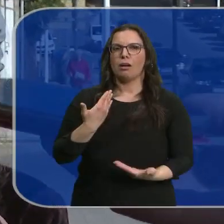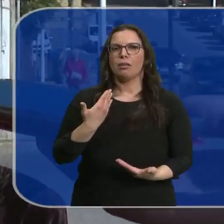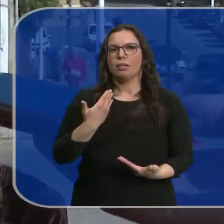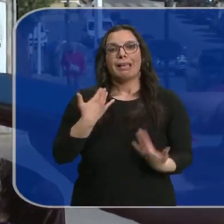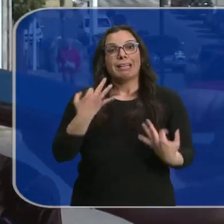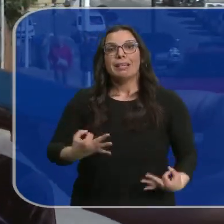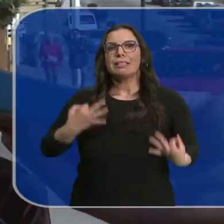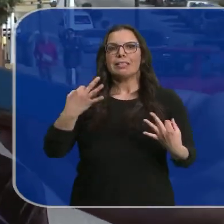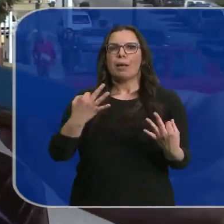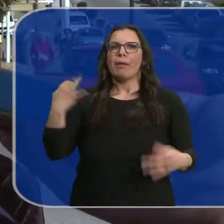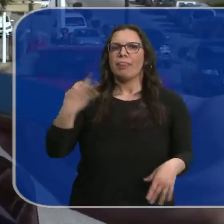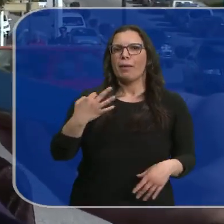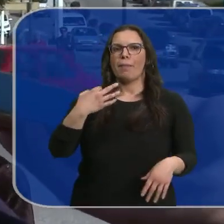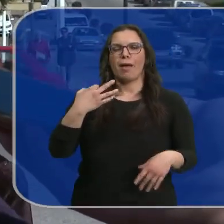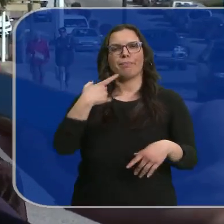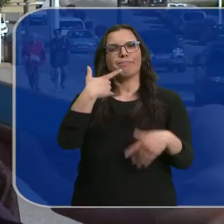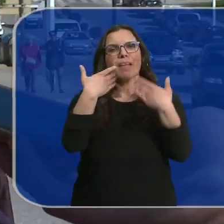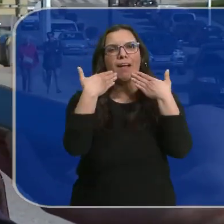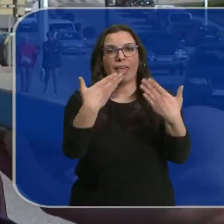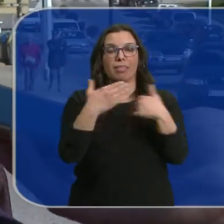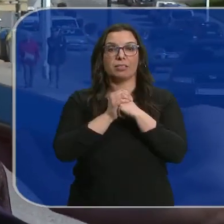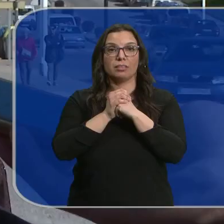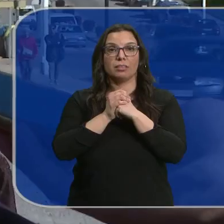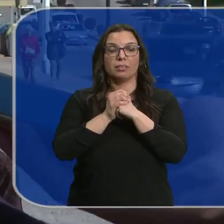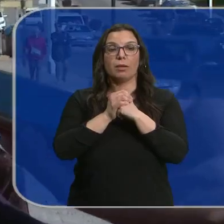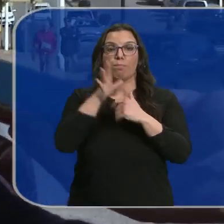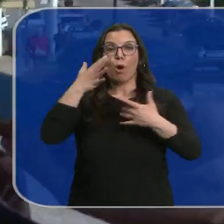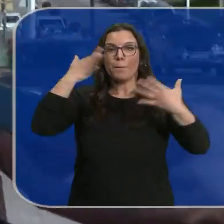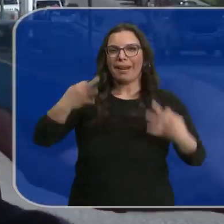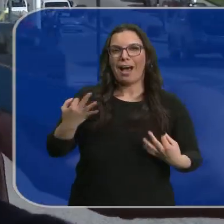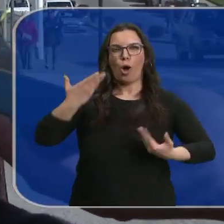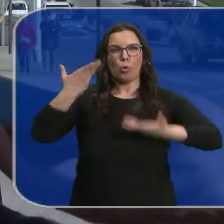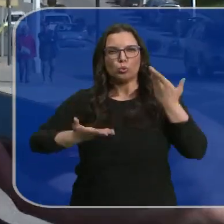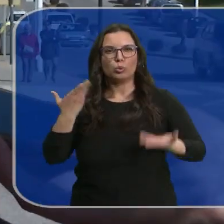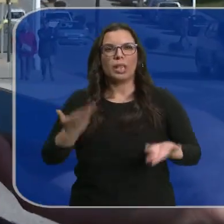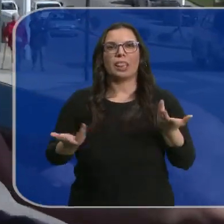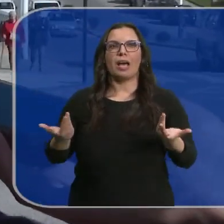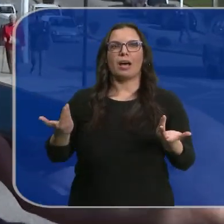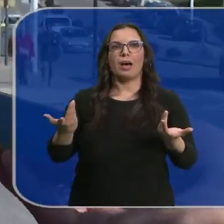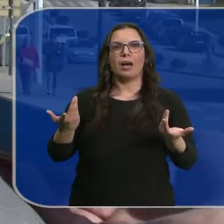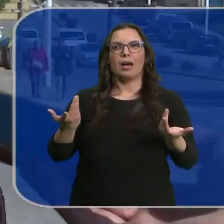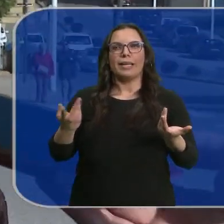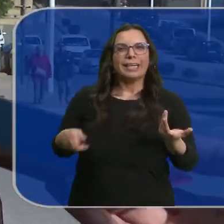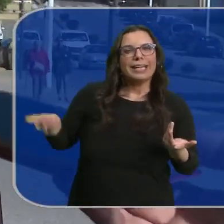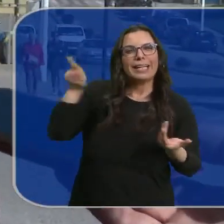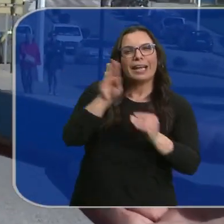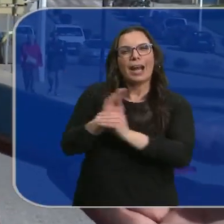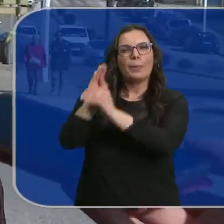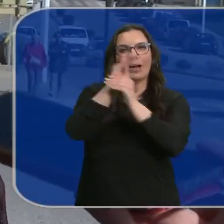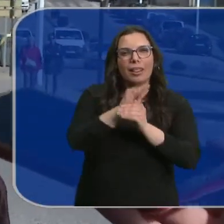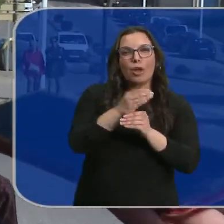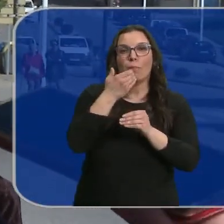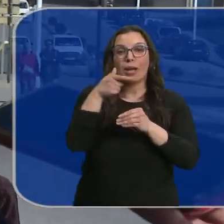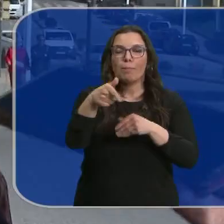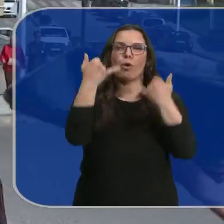siempre hay que estar agradecidas y parte de la verdad, la justicia y la reparación son